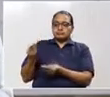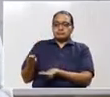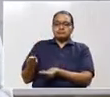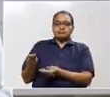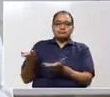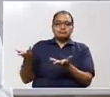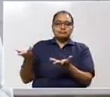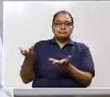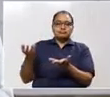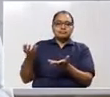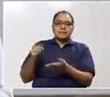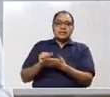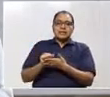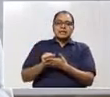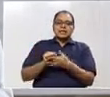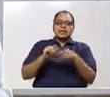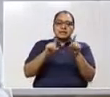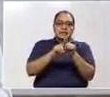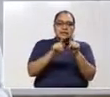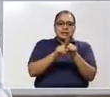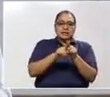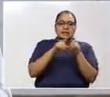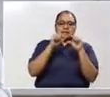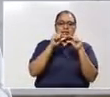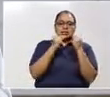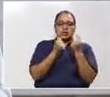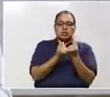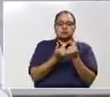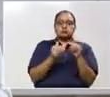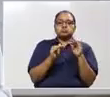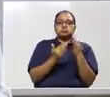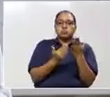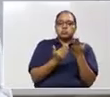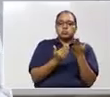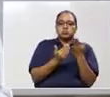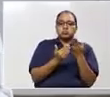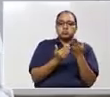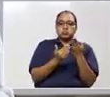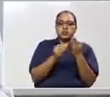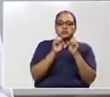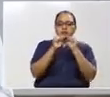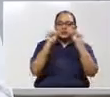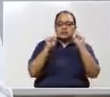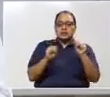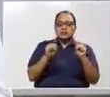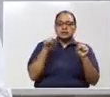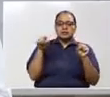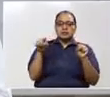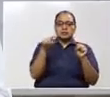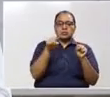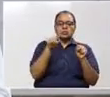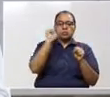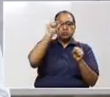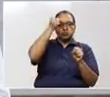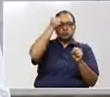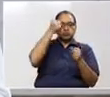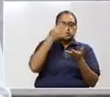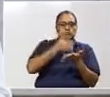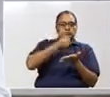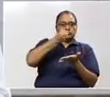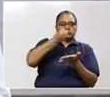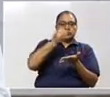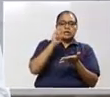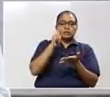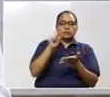es también un mecanismo que permita que los que son empleados del régimen de aportación